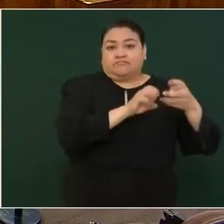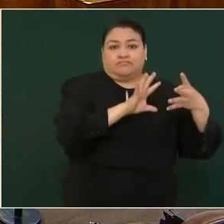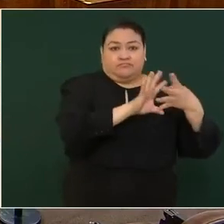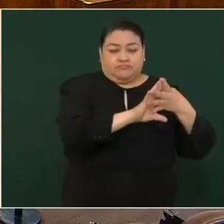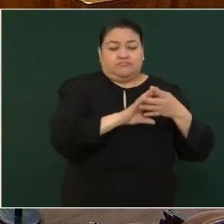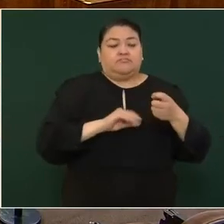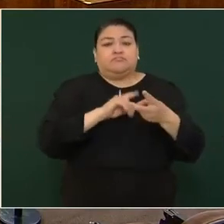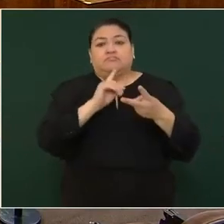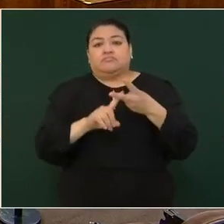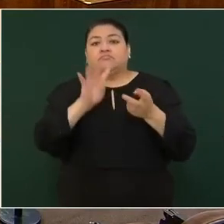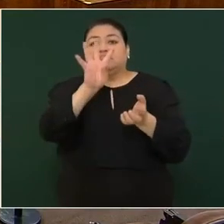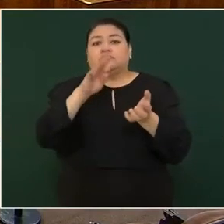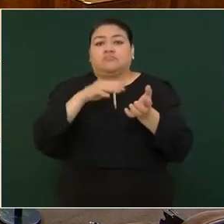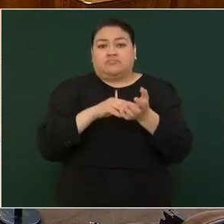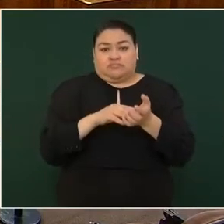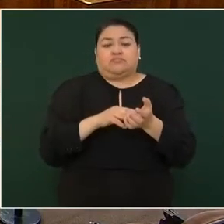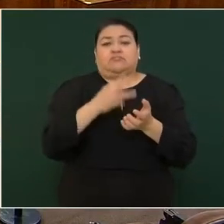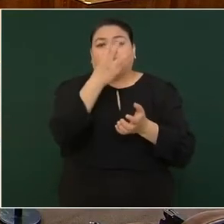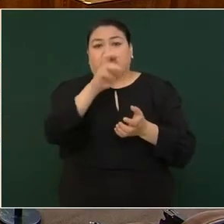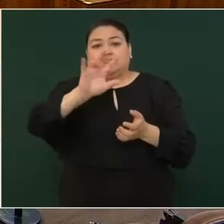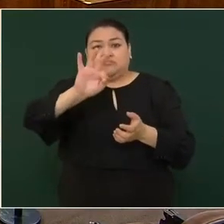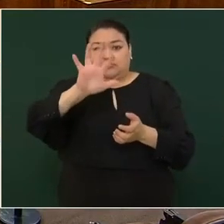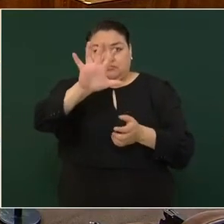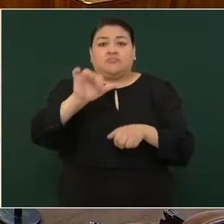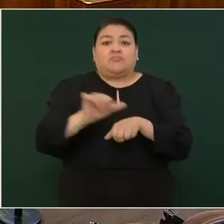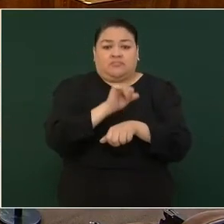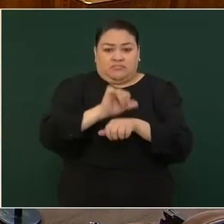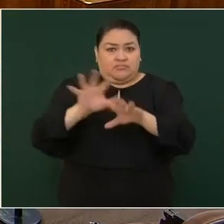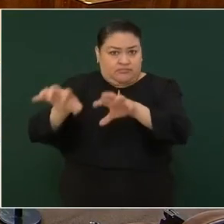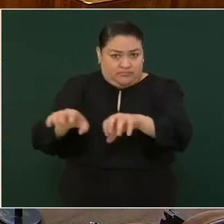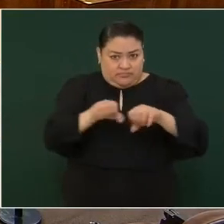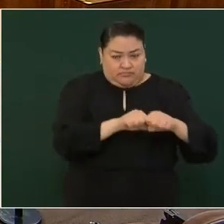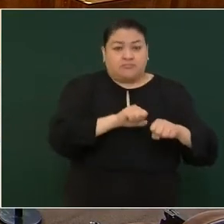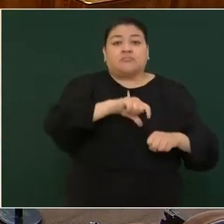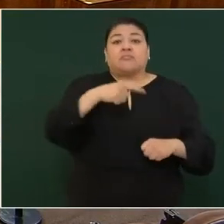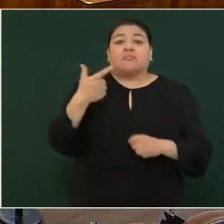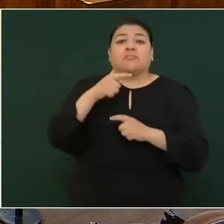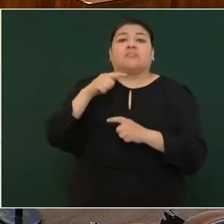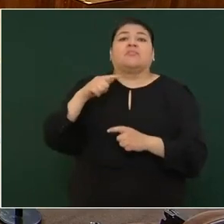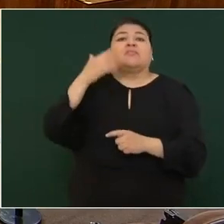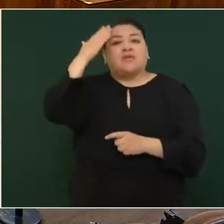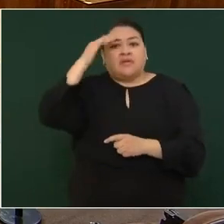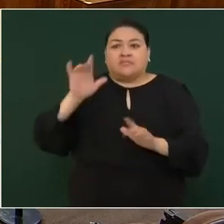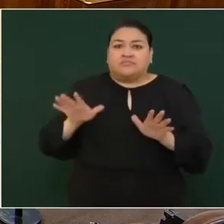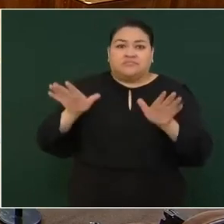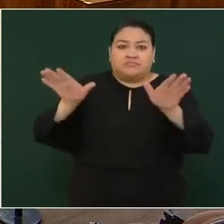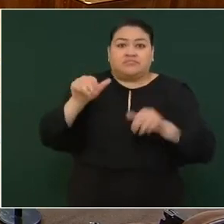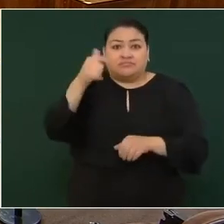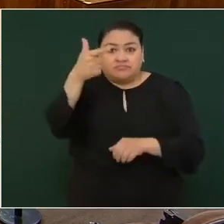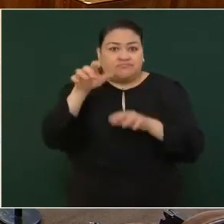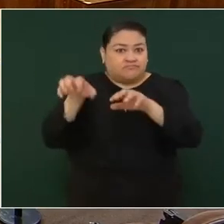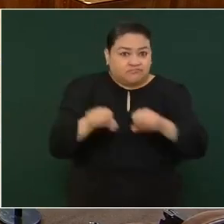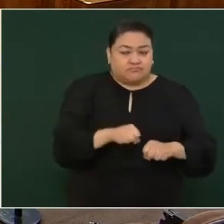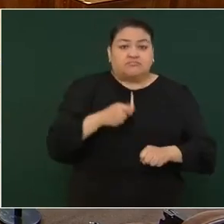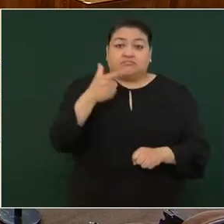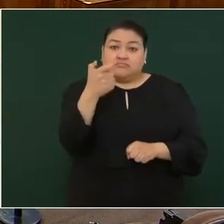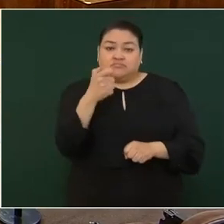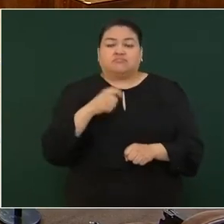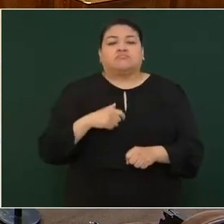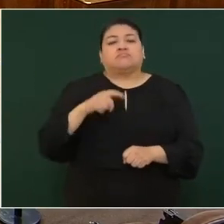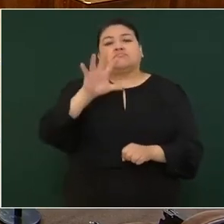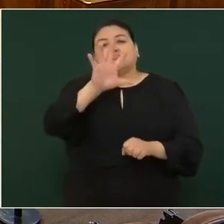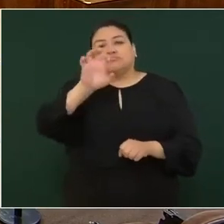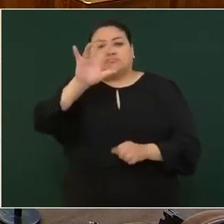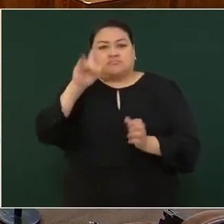cuatro mil 345 vehículos asegurados, siete aeronaves, 551 armas de fuego, más de